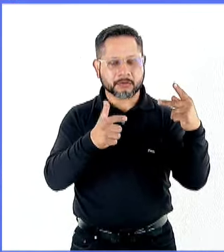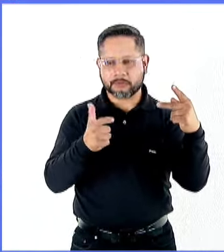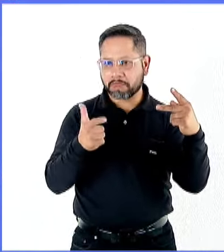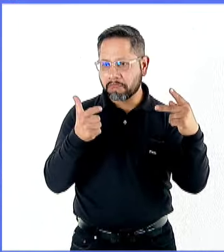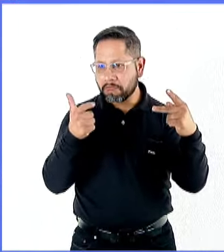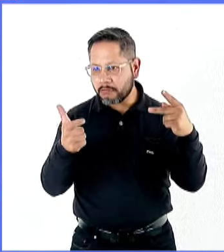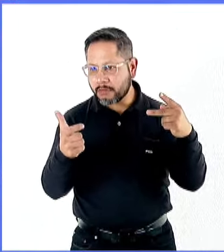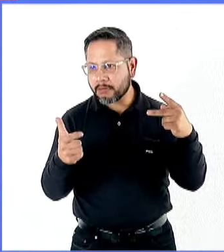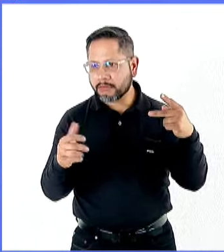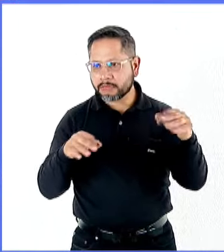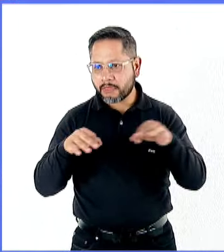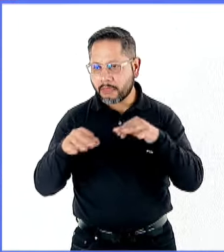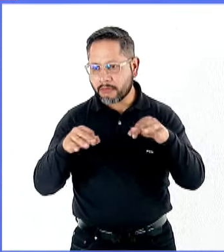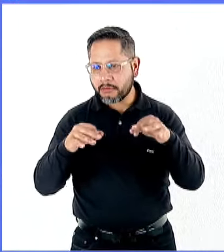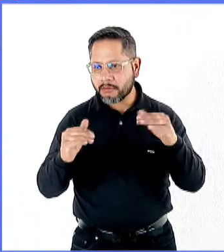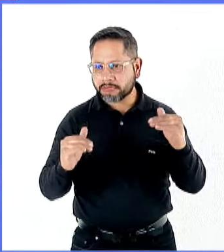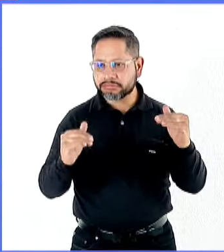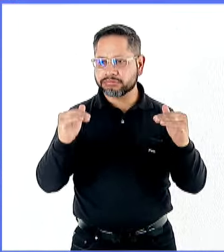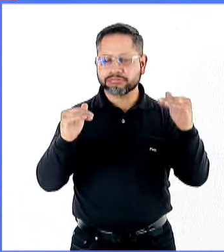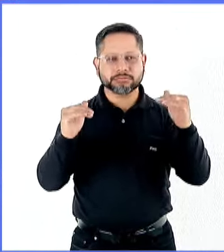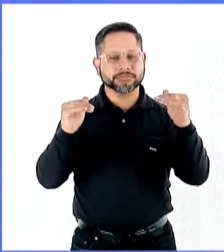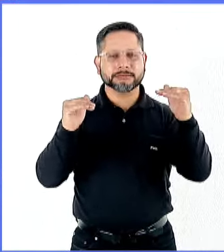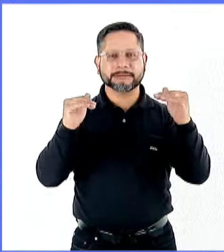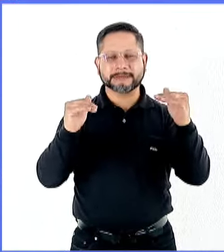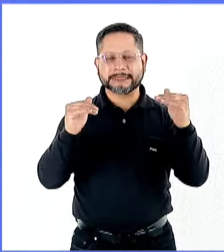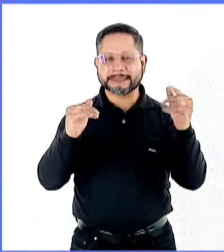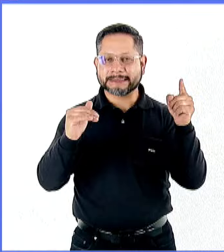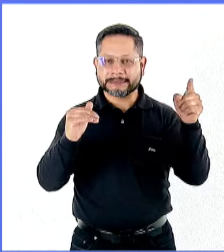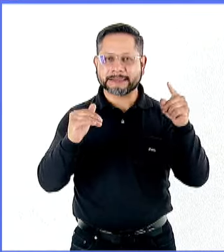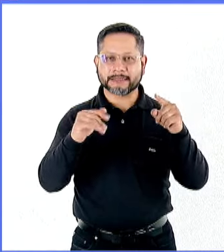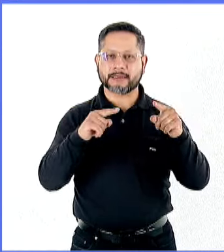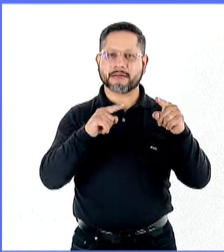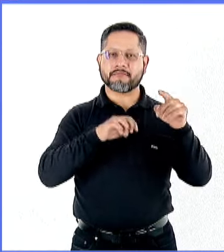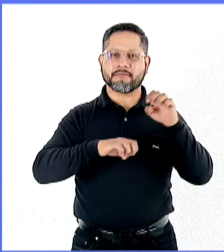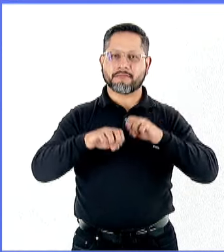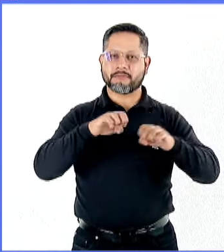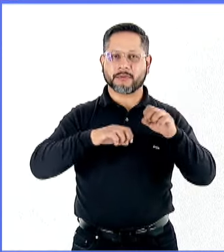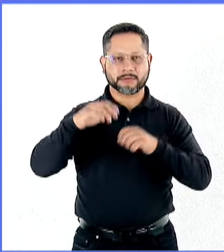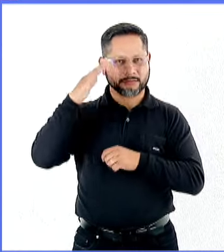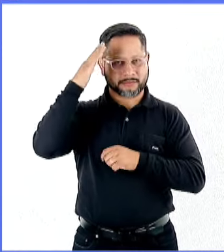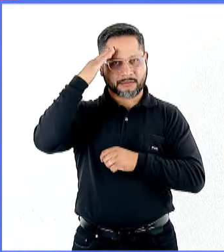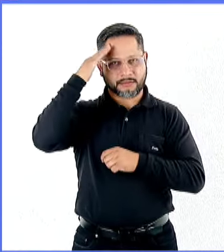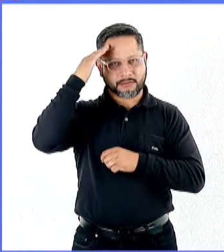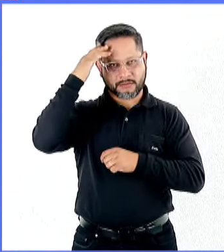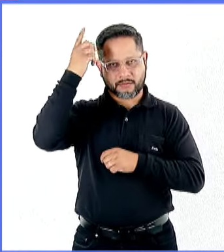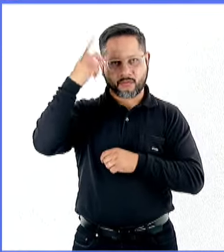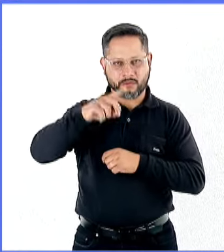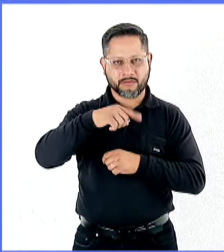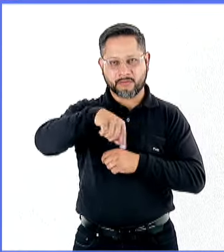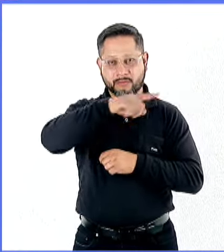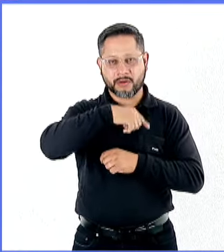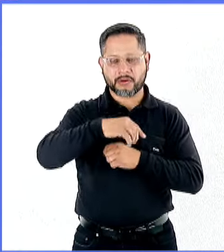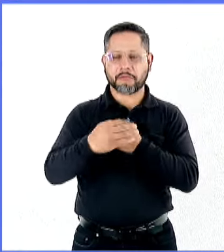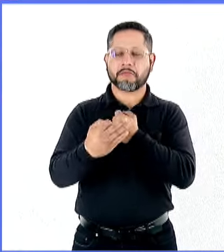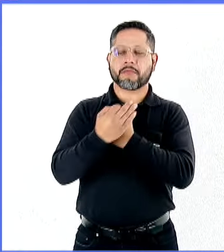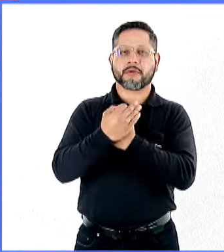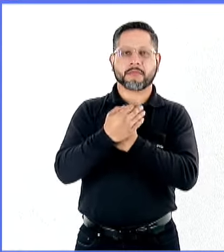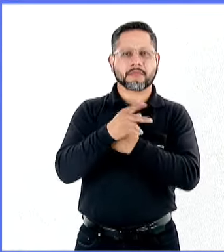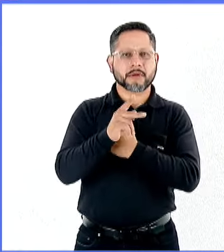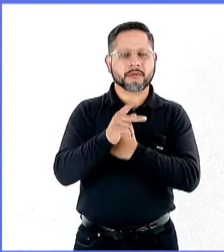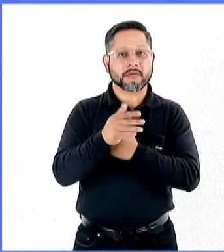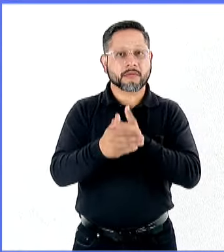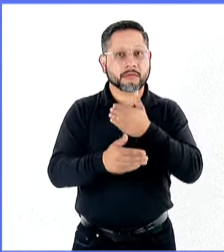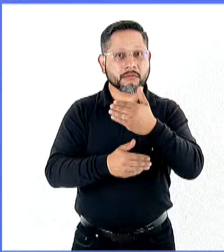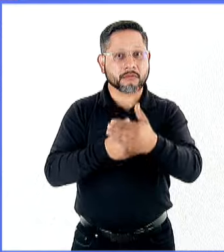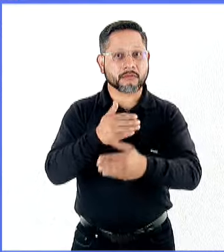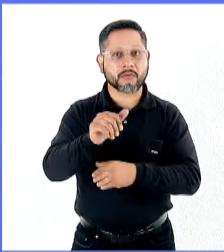que son quienes, a fin de cuentas, hacen esta comercialización y quienes se quedan con los beneficios económicos. Pero se habla del impacto que podría